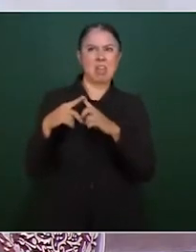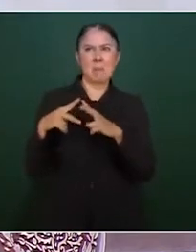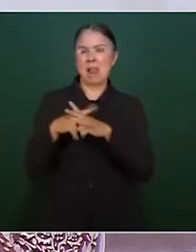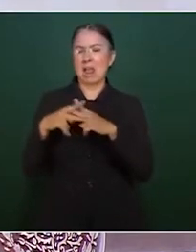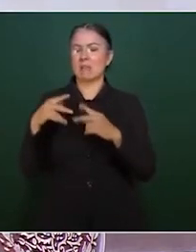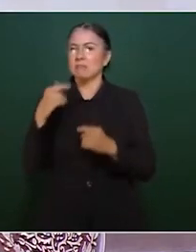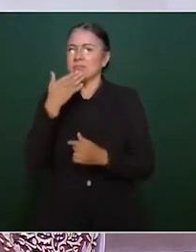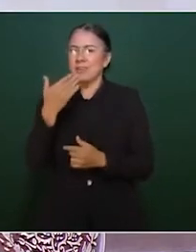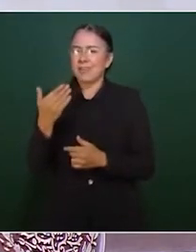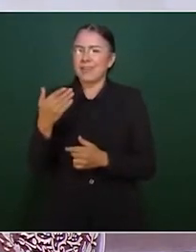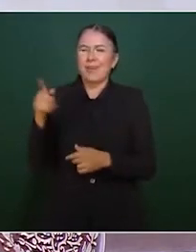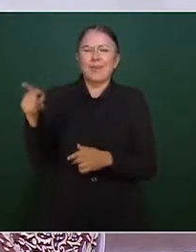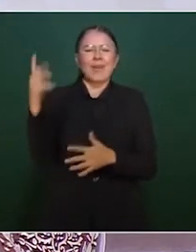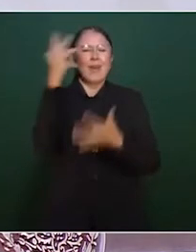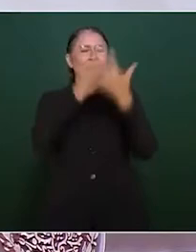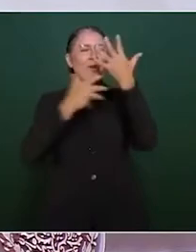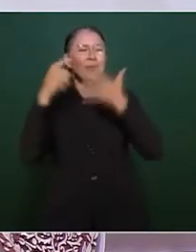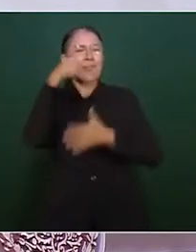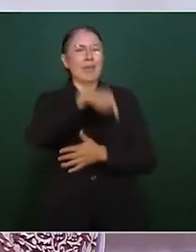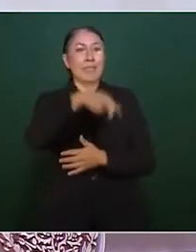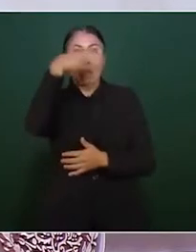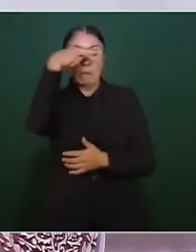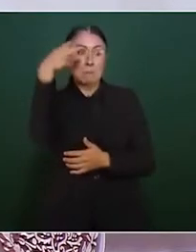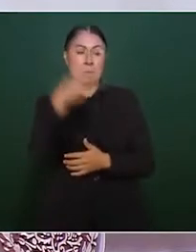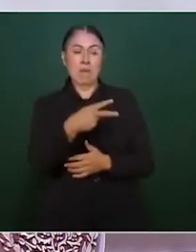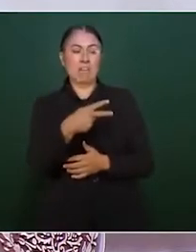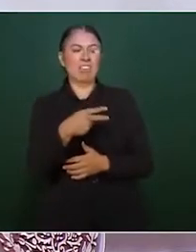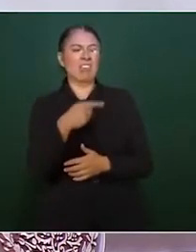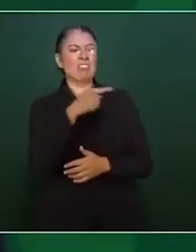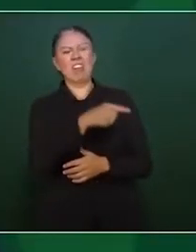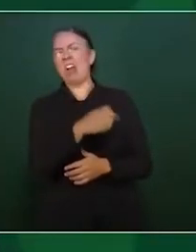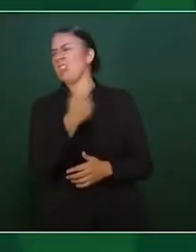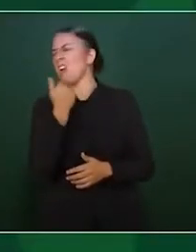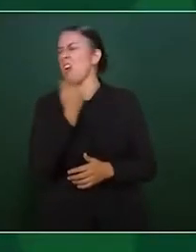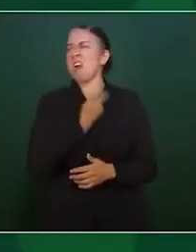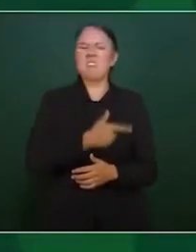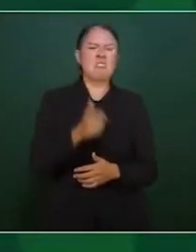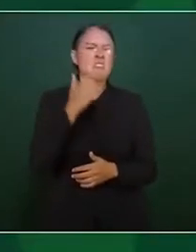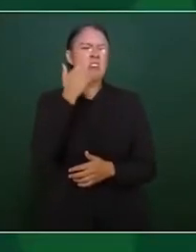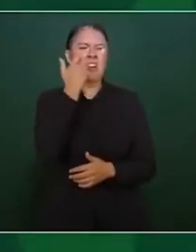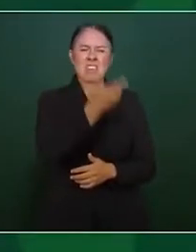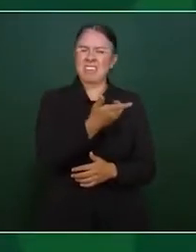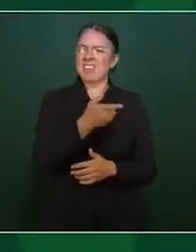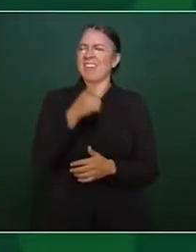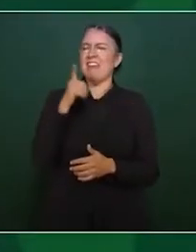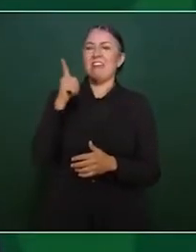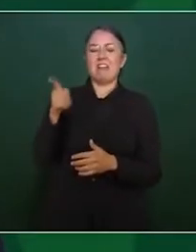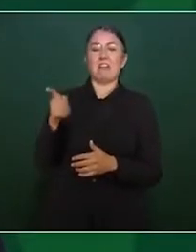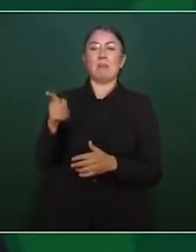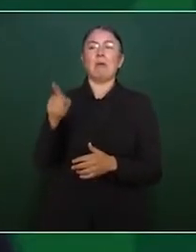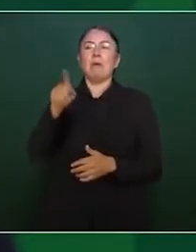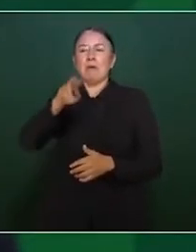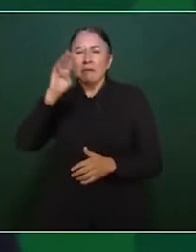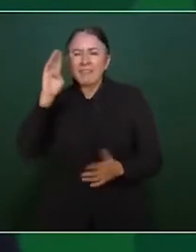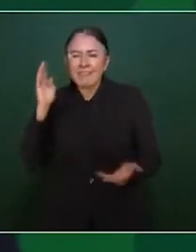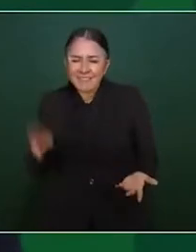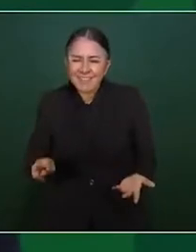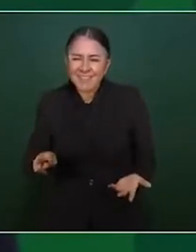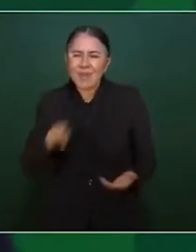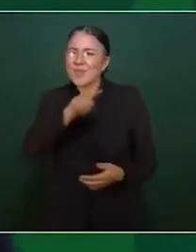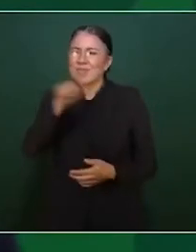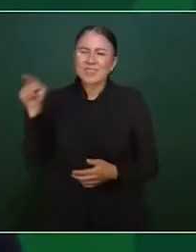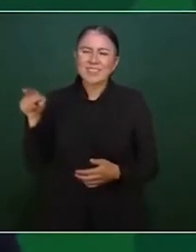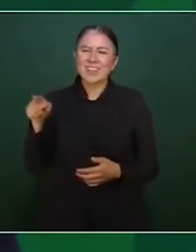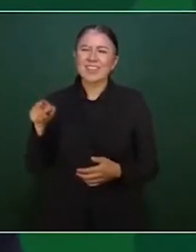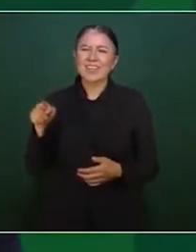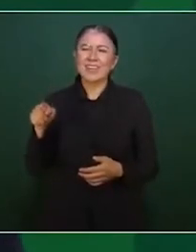los quiere de vuelta. En lugar de llamarlos oposición, deberíamos llamarlos confusión. Les queda más.